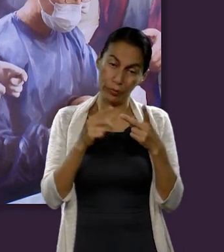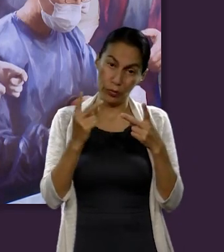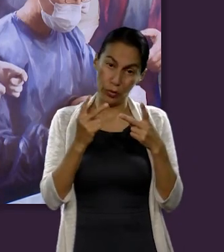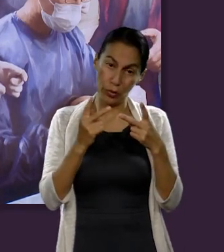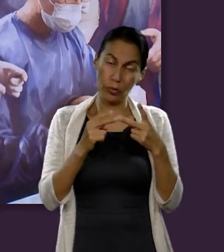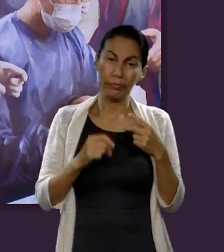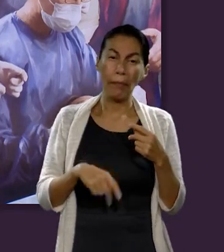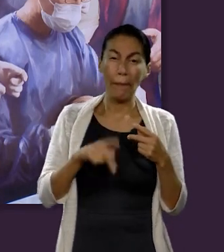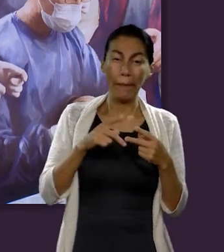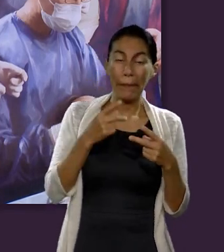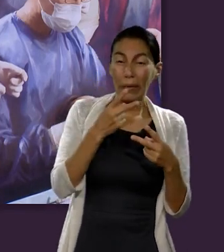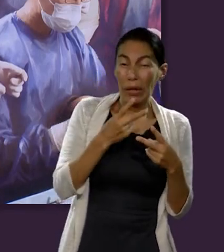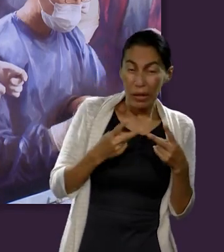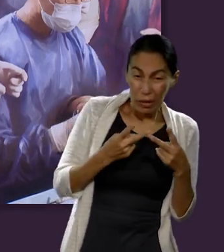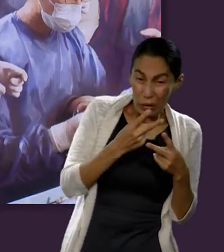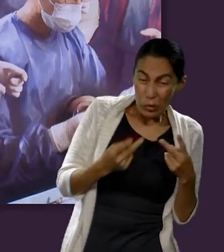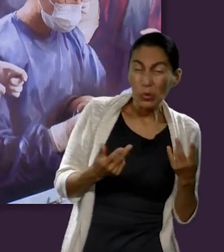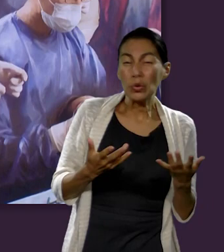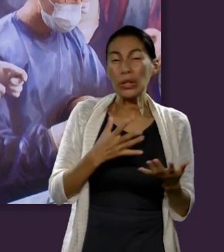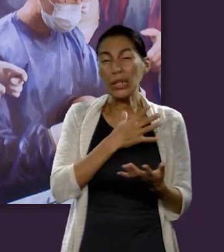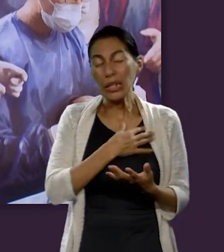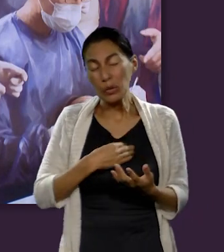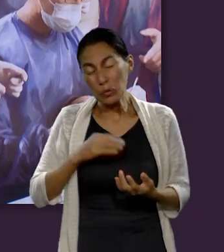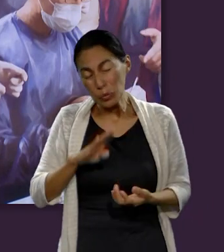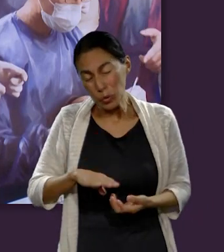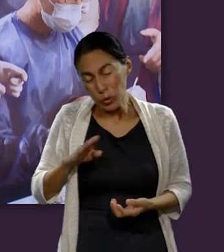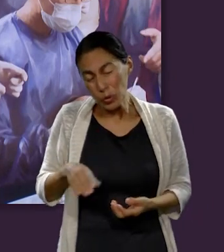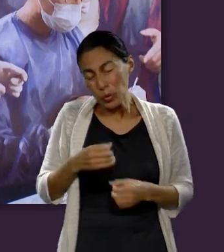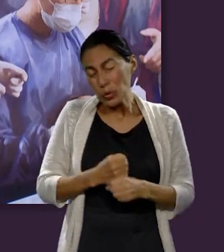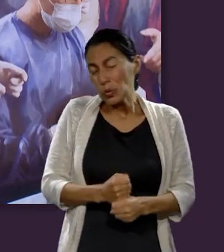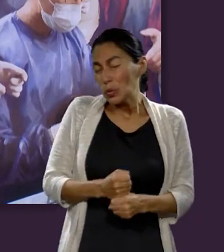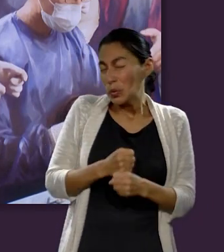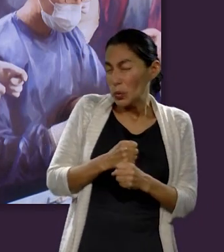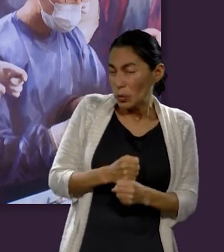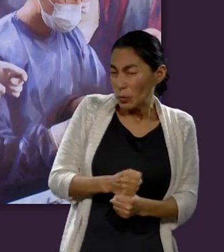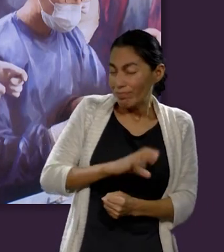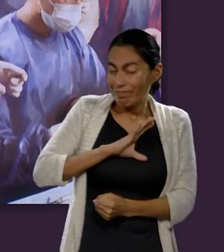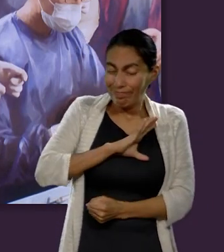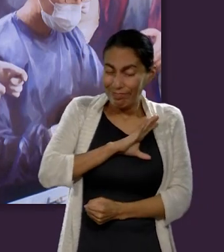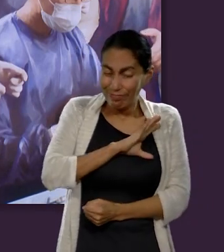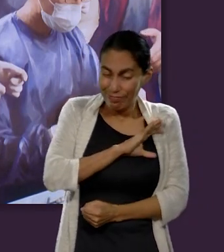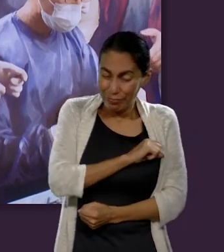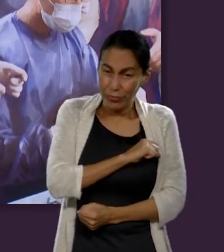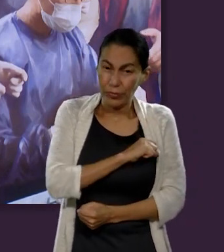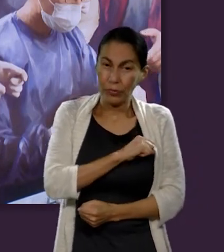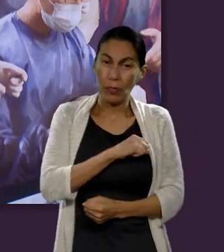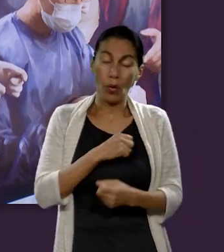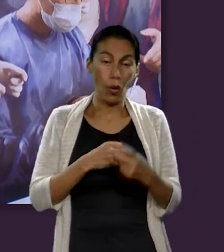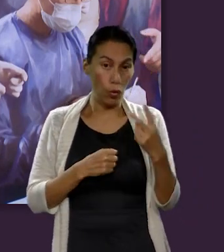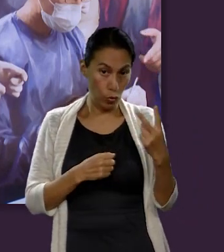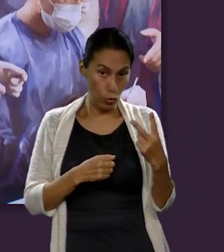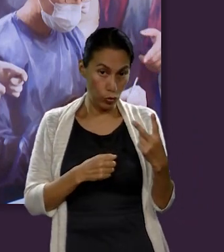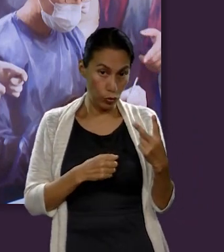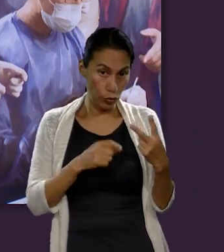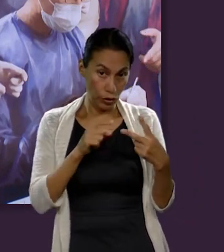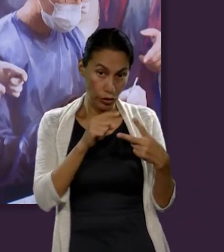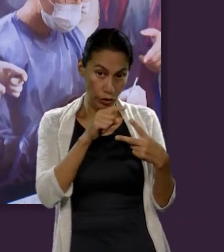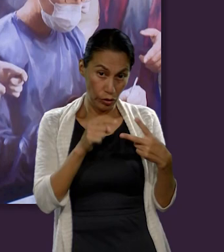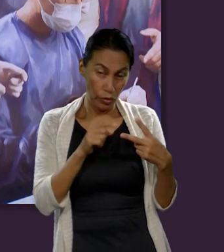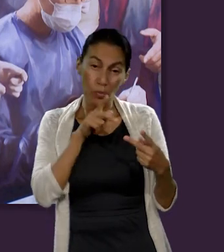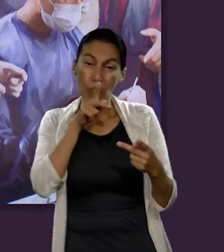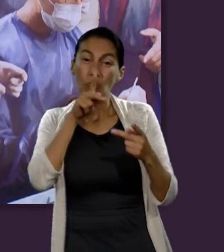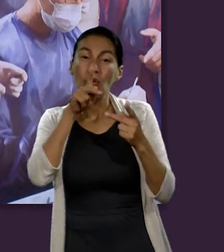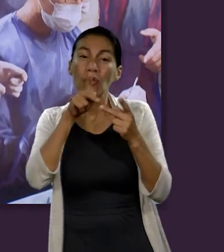Pero en el centro es el dolor de una madre cuyo hijo murió. Los dos han recibido dos